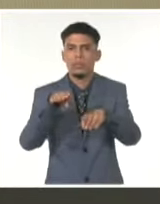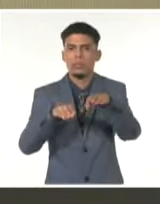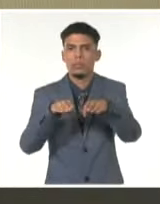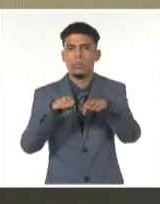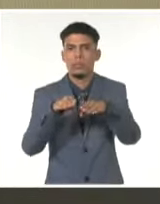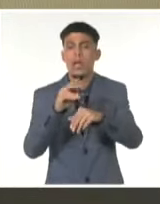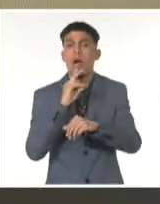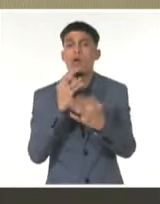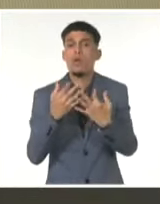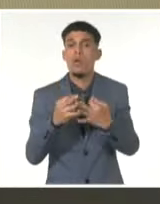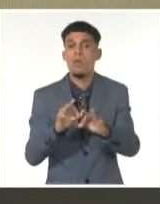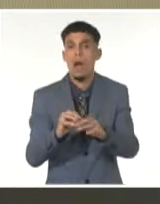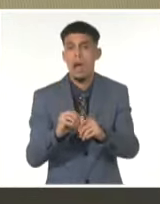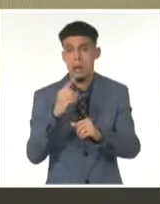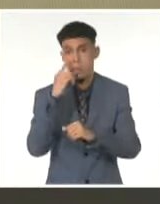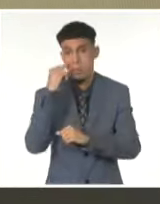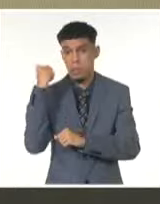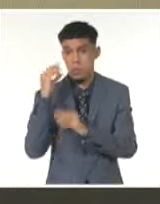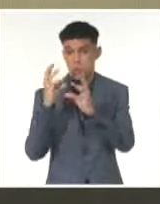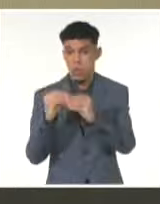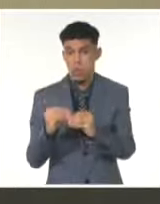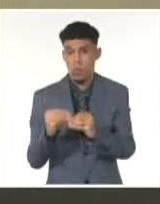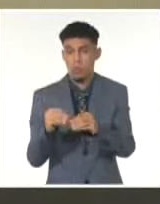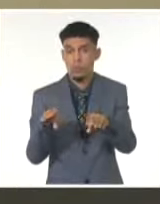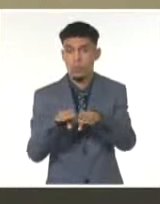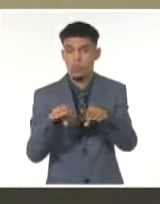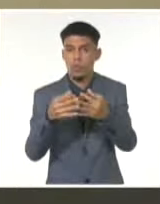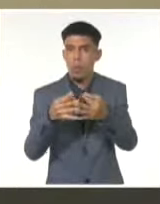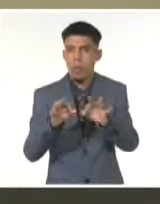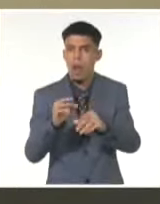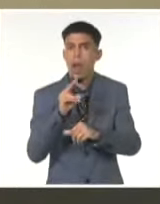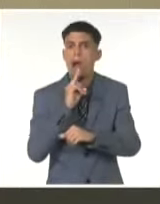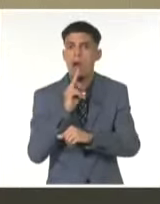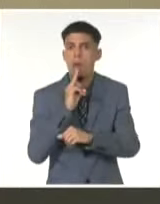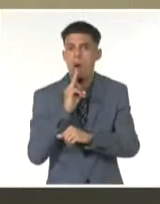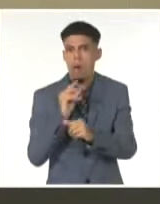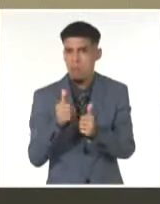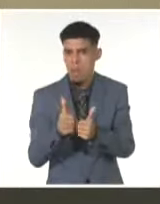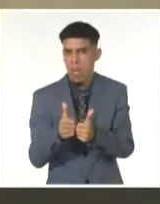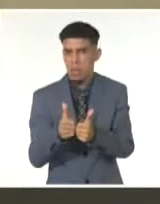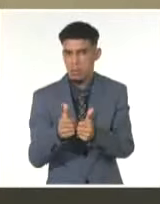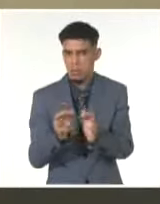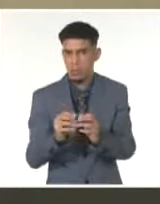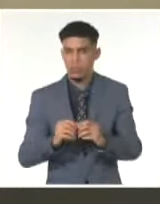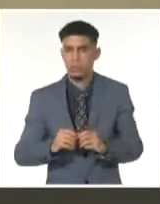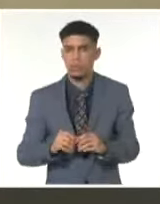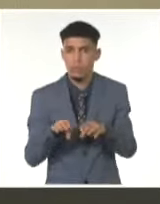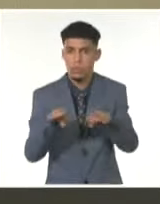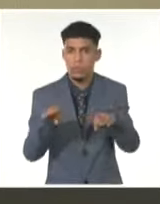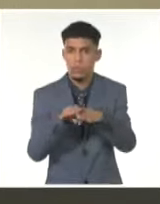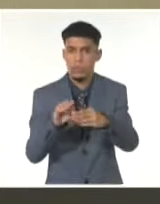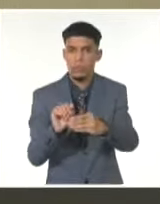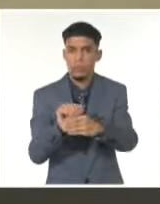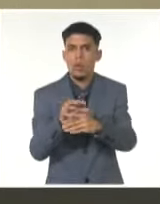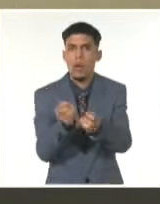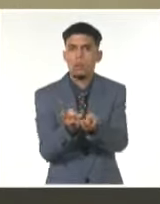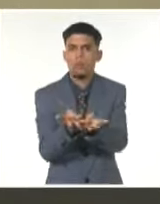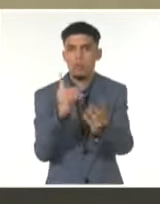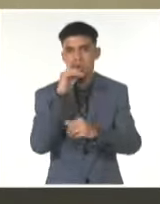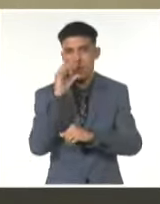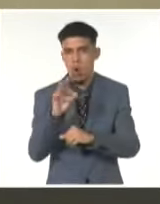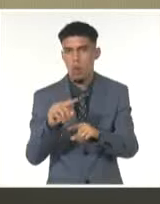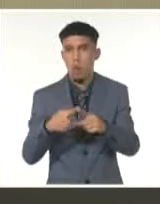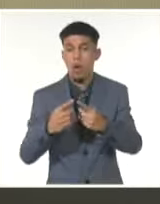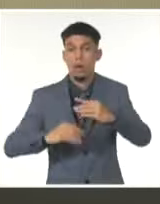millones de metros cúbicos. Nivel de agua normal significa que hasta ahí no vierte, o sea que es la mayor capacidad que tiene